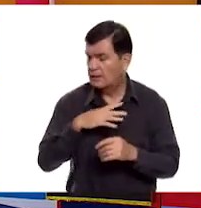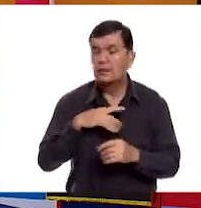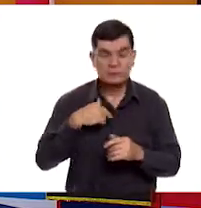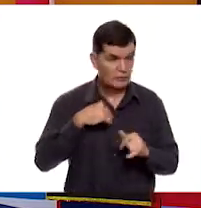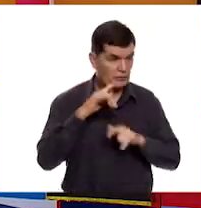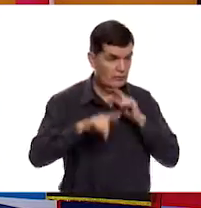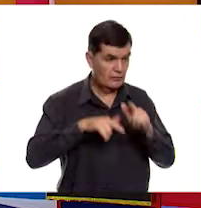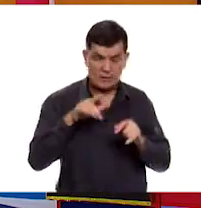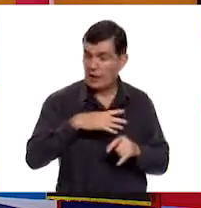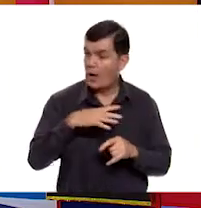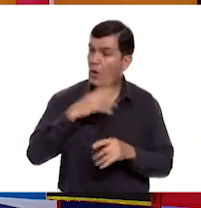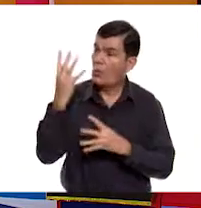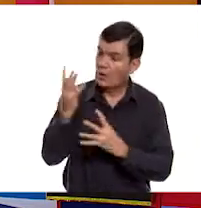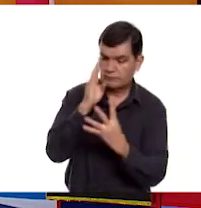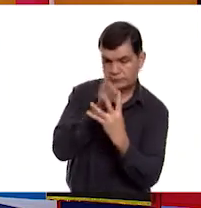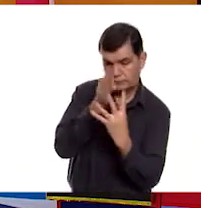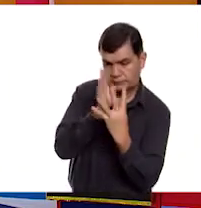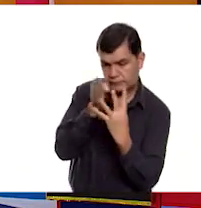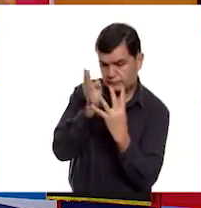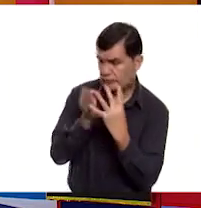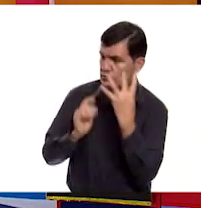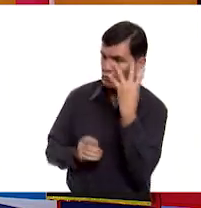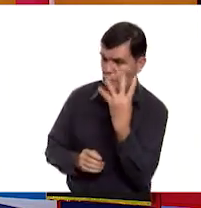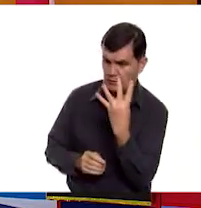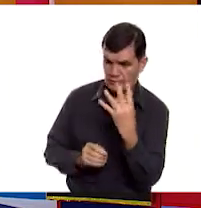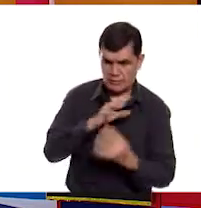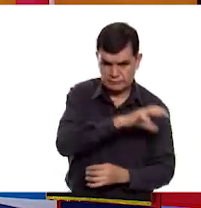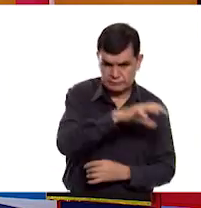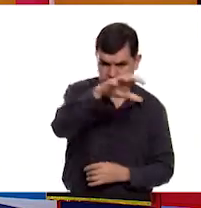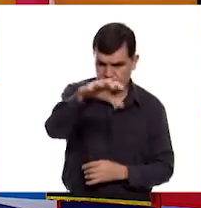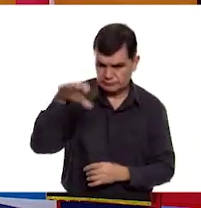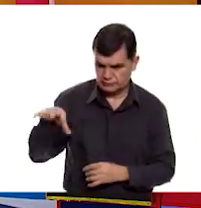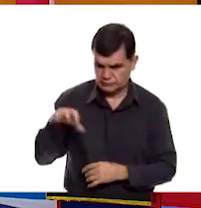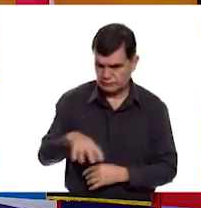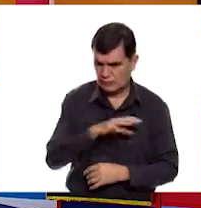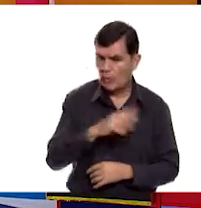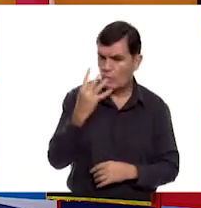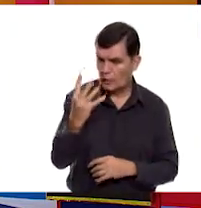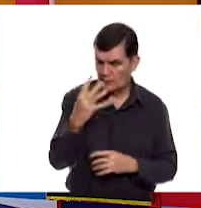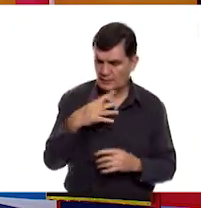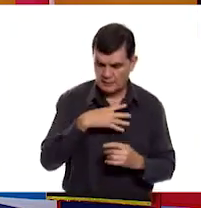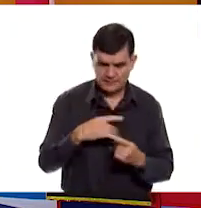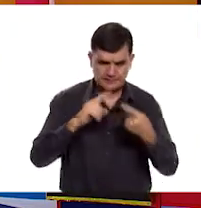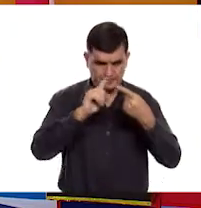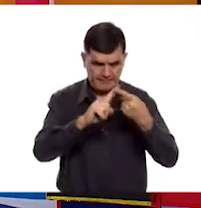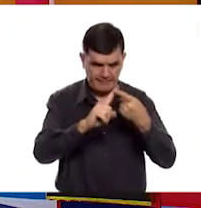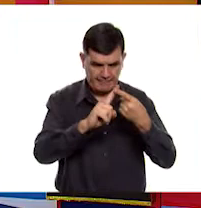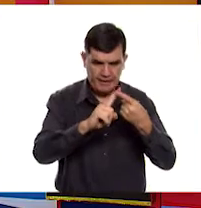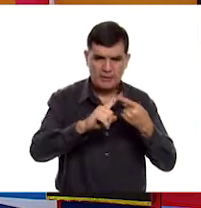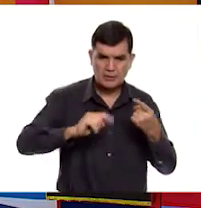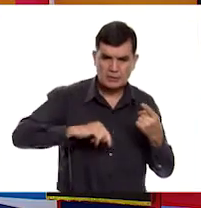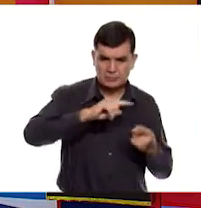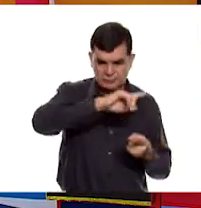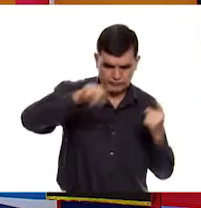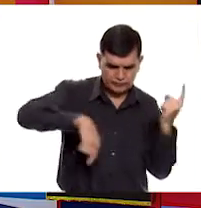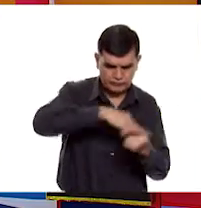feria va a tener cuatro secciones o cuatro stands. Estos están conformados por uno, ruleta